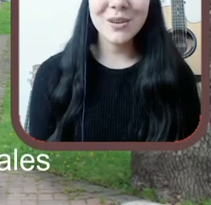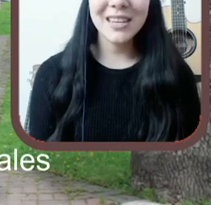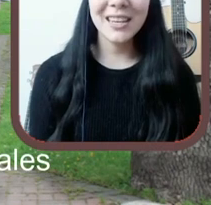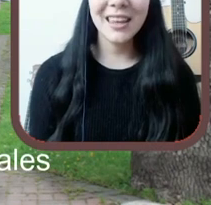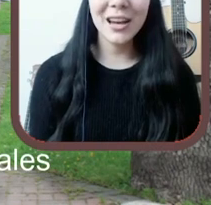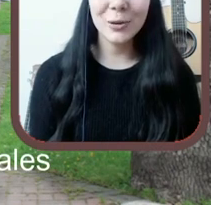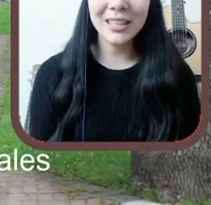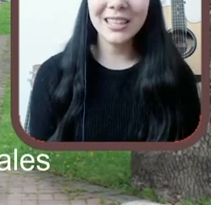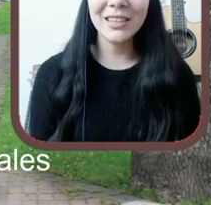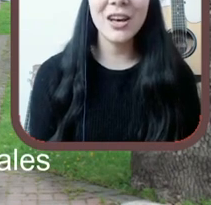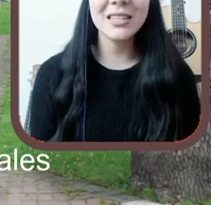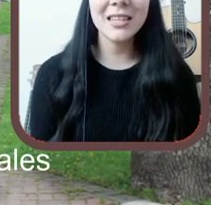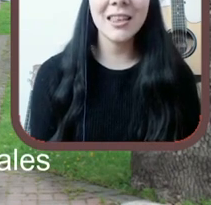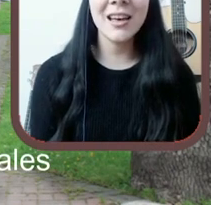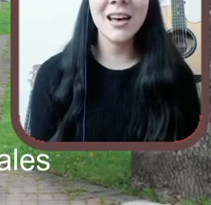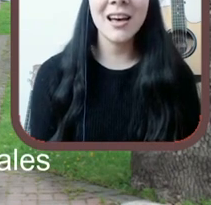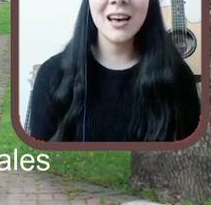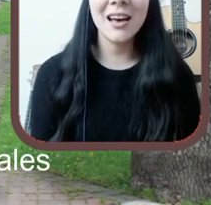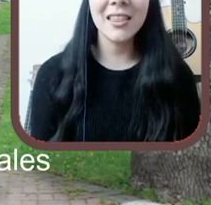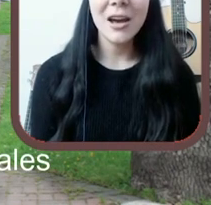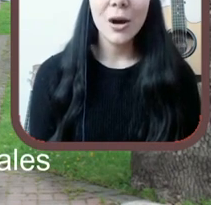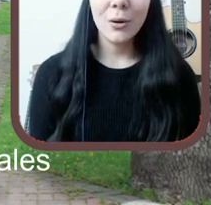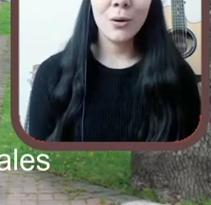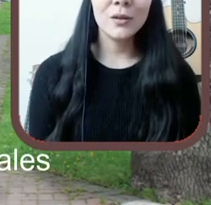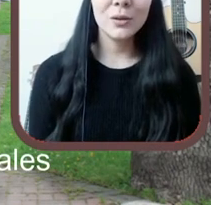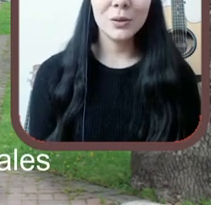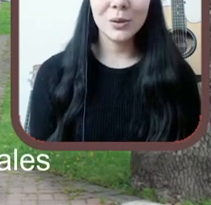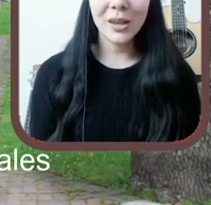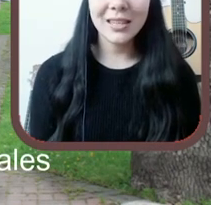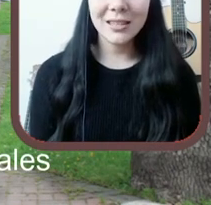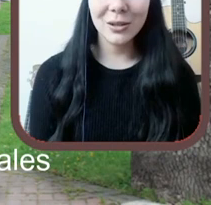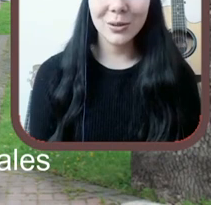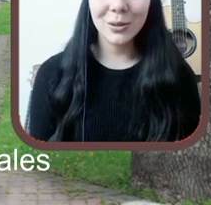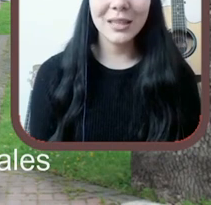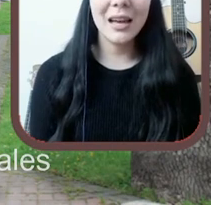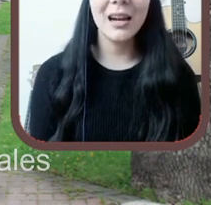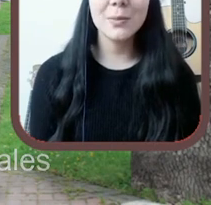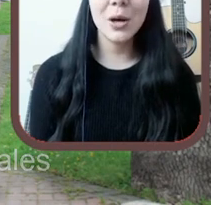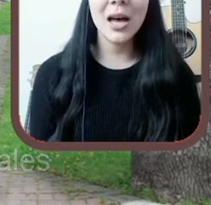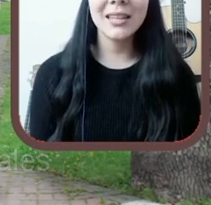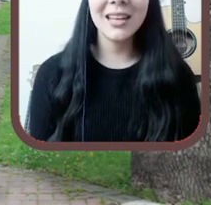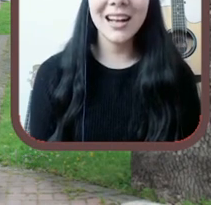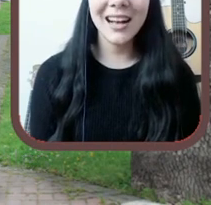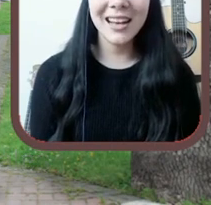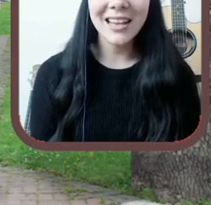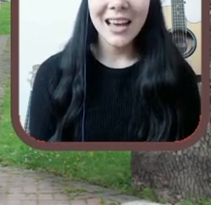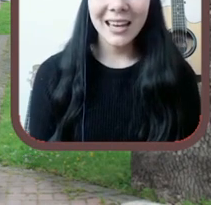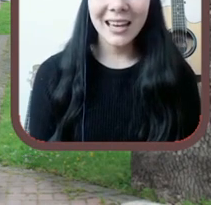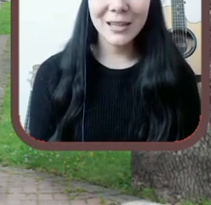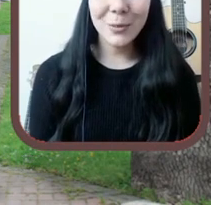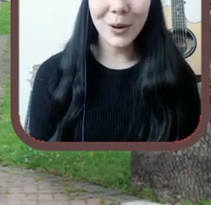no se olvide la universidad. Juventudes que cruzan las puertas,